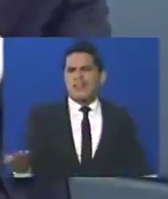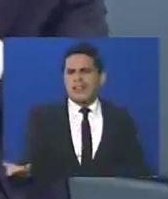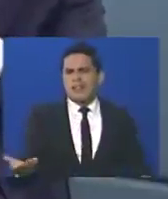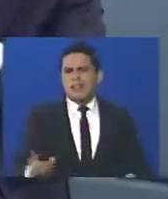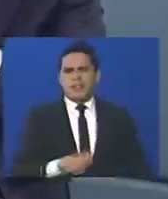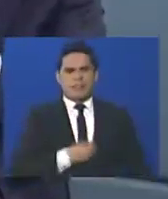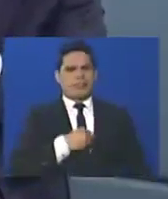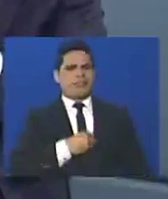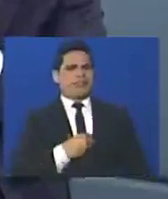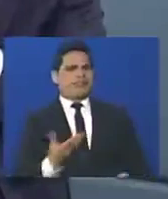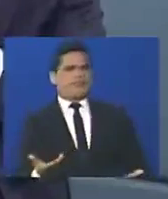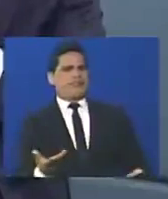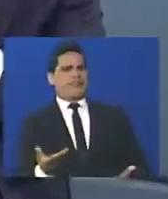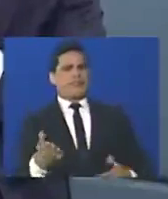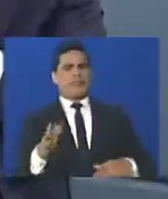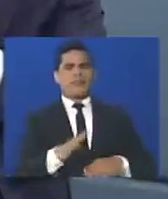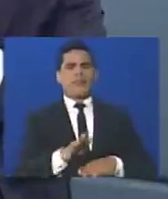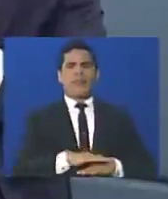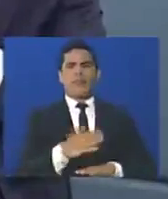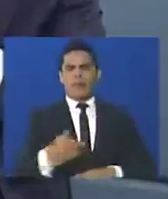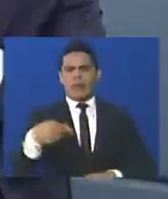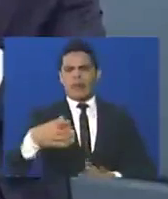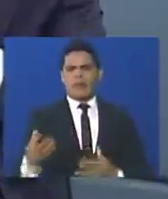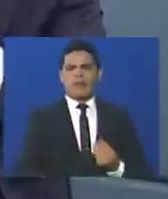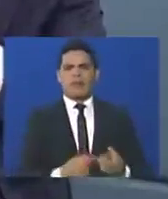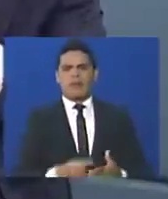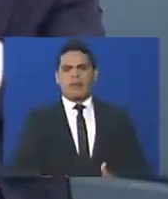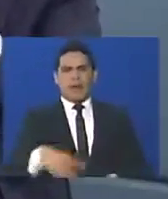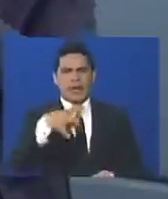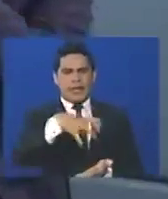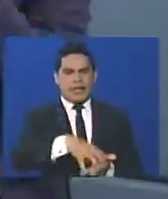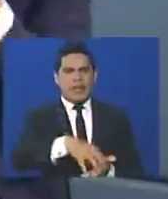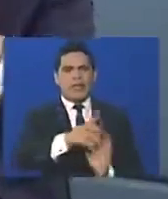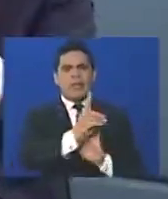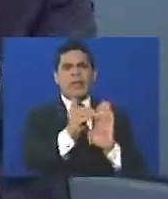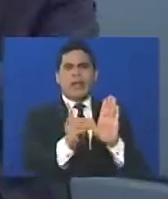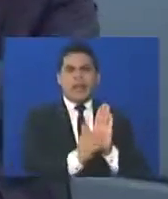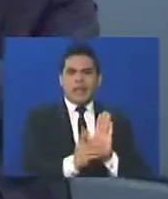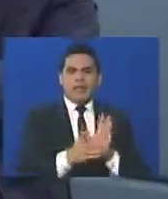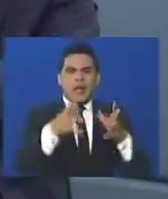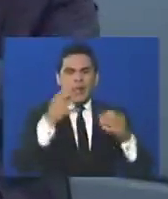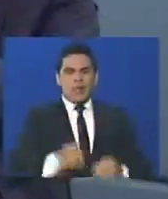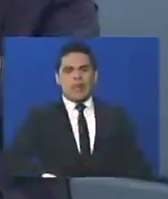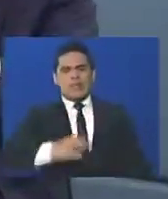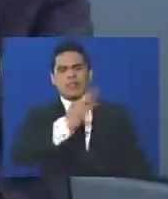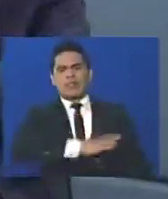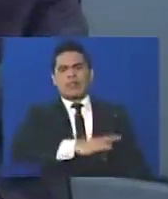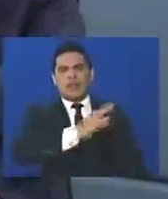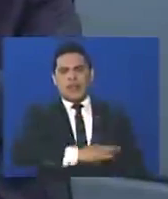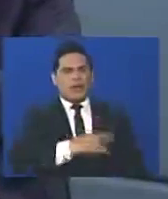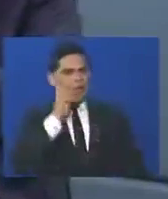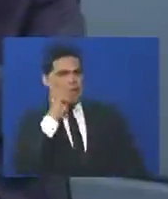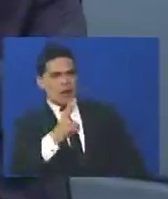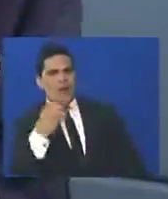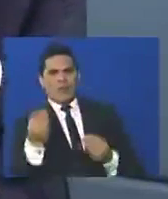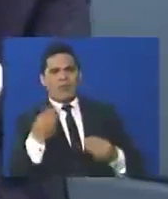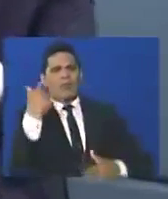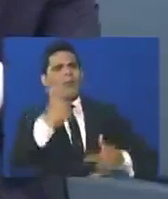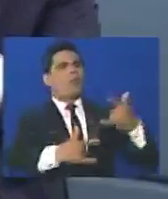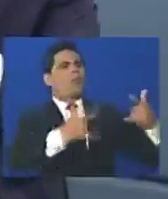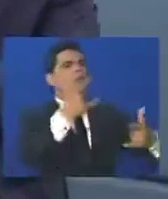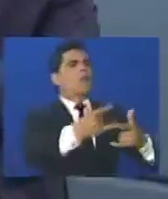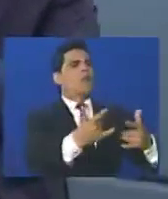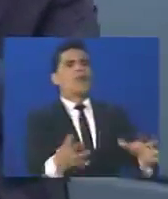creo que una de las cosas más graves que le ha pasado, no solamente al Estado de Derecho, sino a la confianza ciudadana, es ver ese malandraje